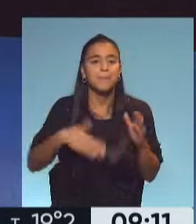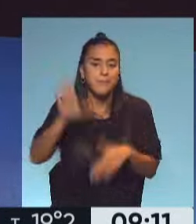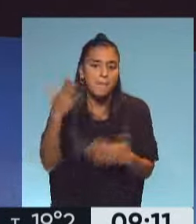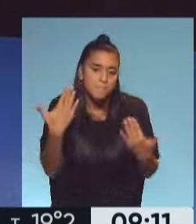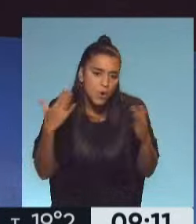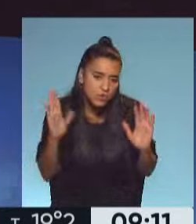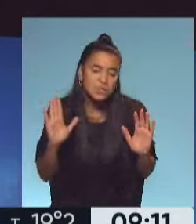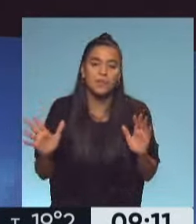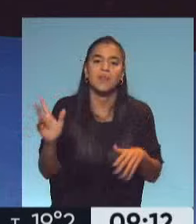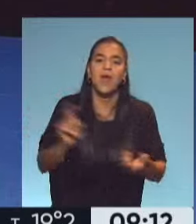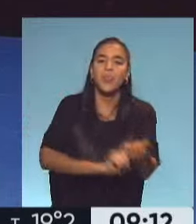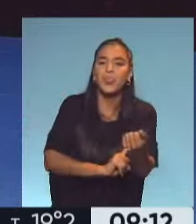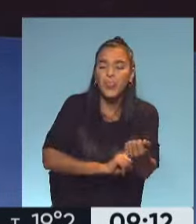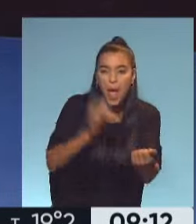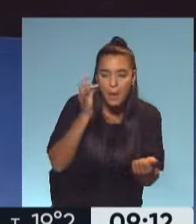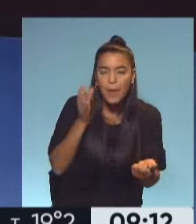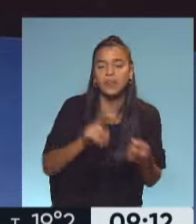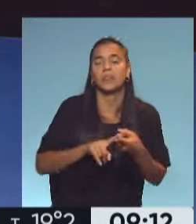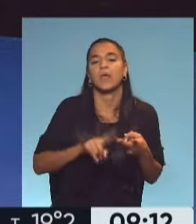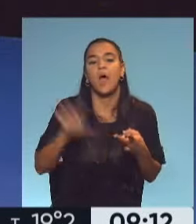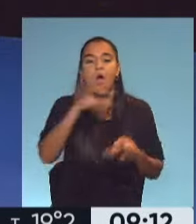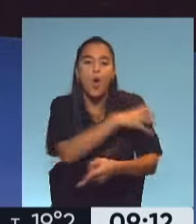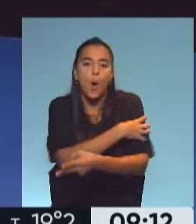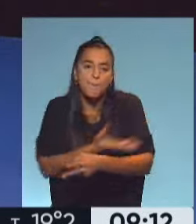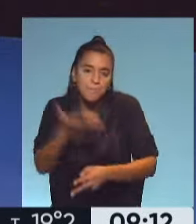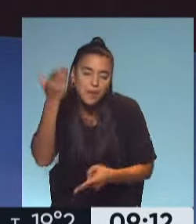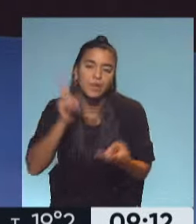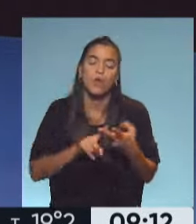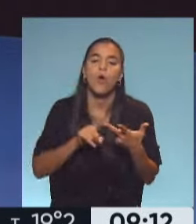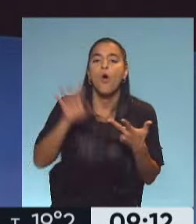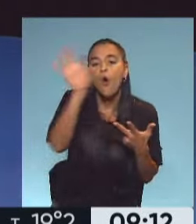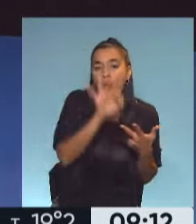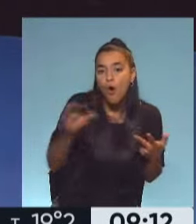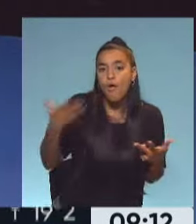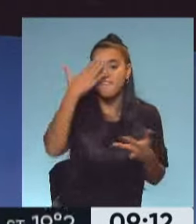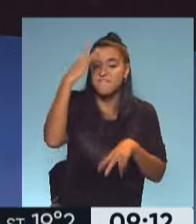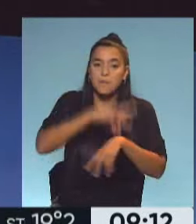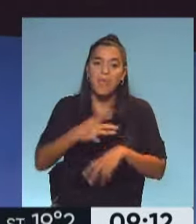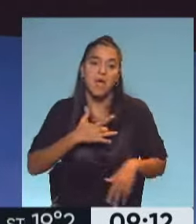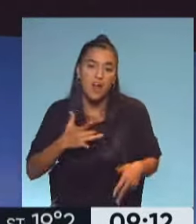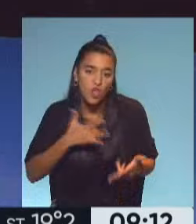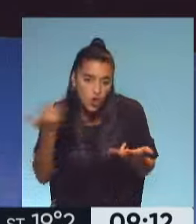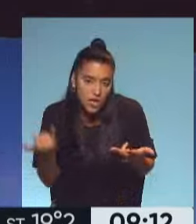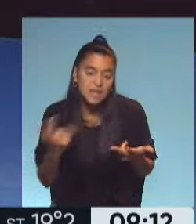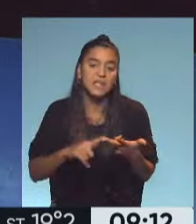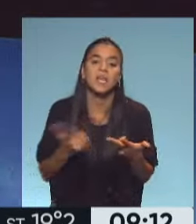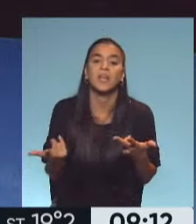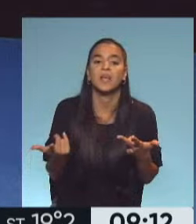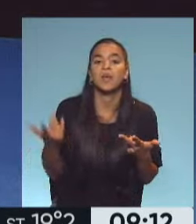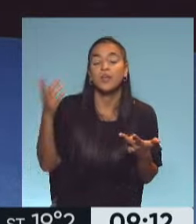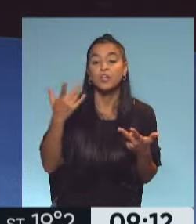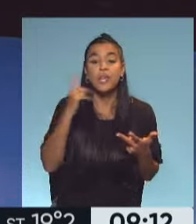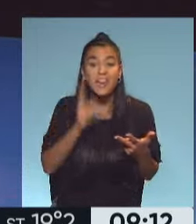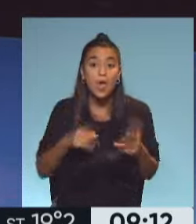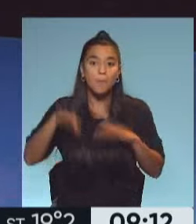posibilidad de ser diabética, o de ser hipertenso, o de tener alguna enfermedad cardiológica, de mayor